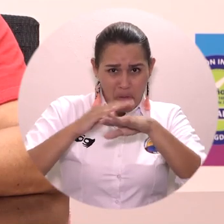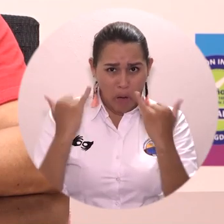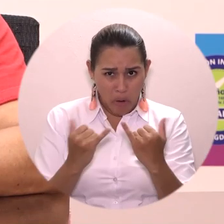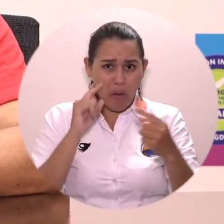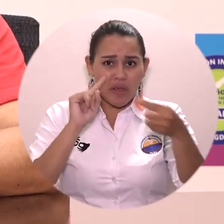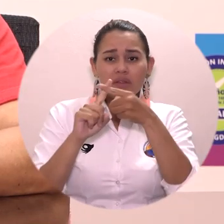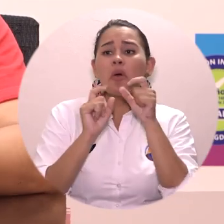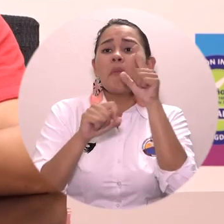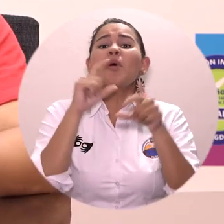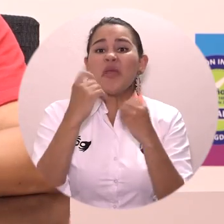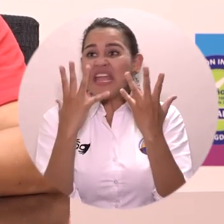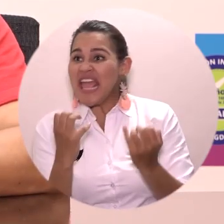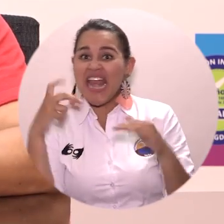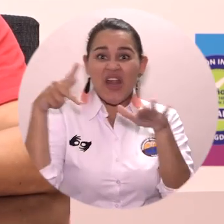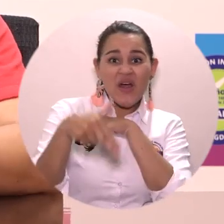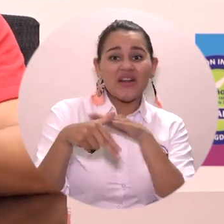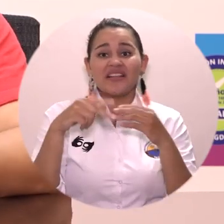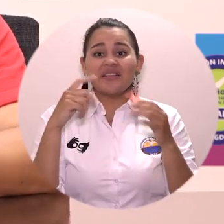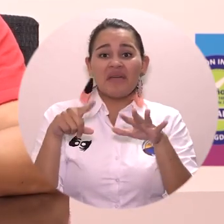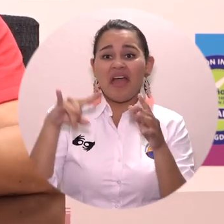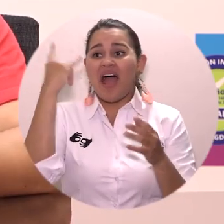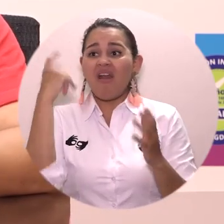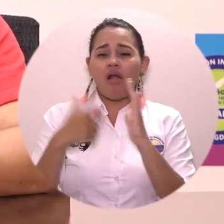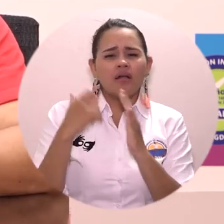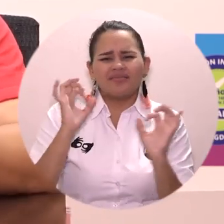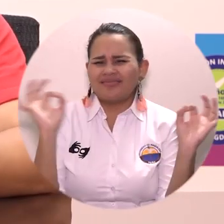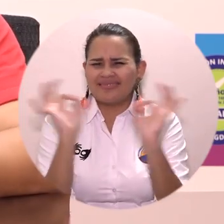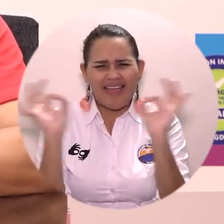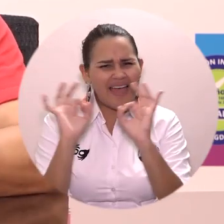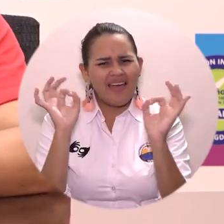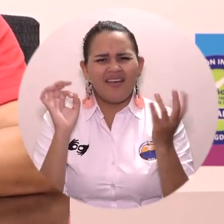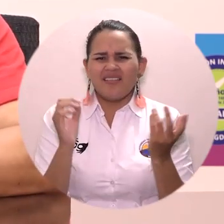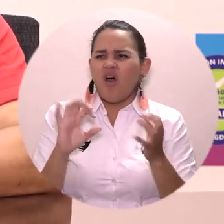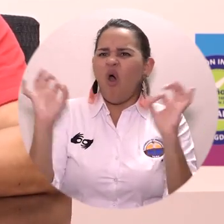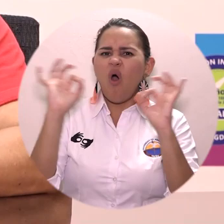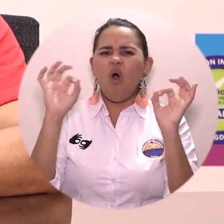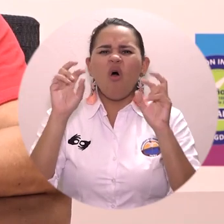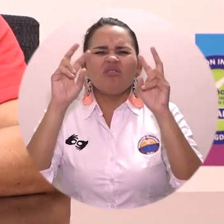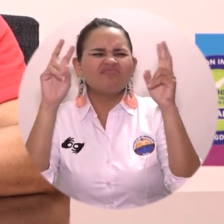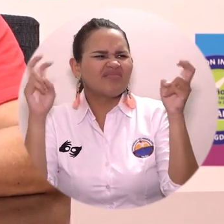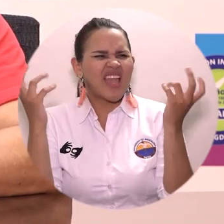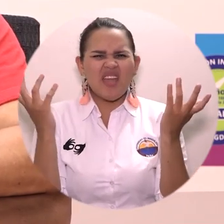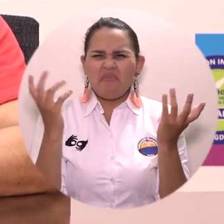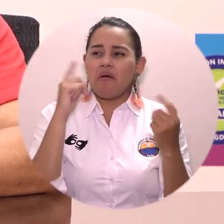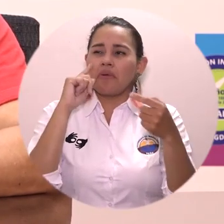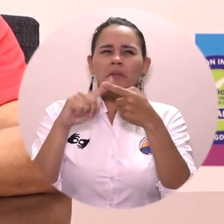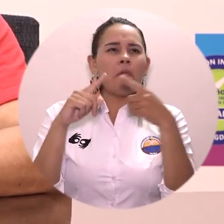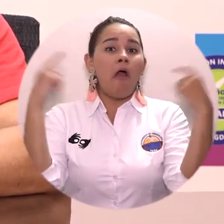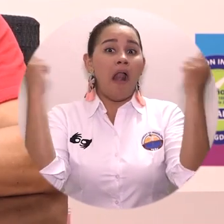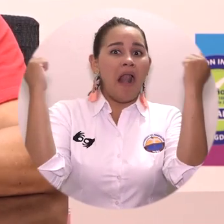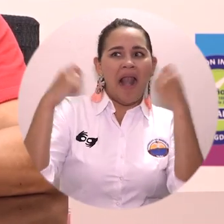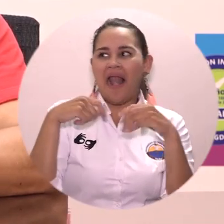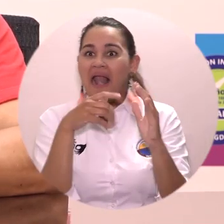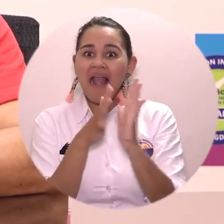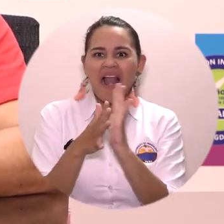empeñados en hacer encuestas, en tener bodegas, sino necesitamos bodegas de solidaridad, alimentos. Ahorita no es el momento de aprovechar esto para